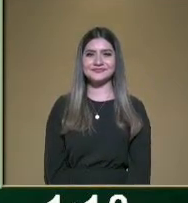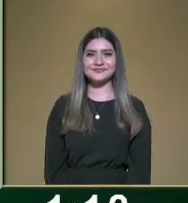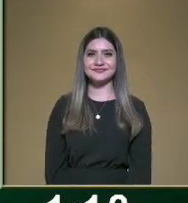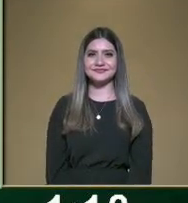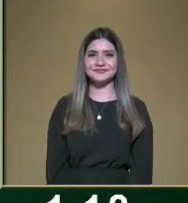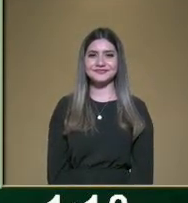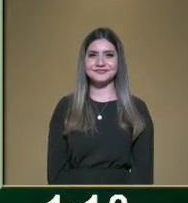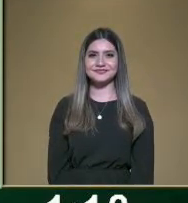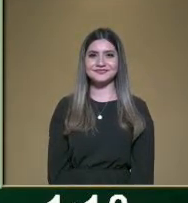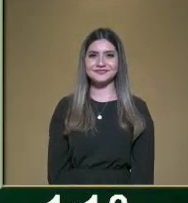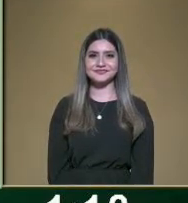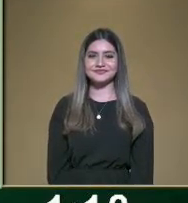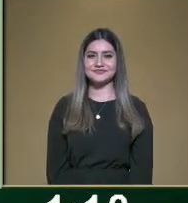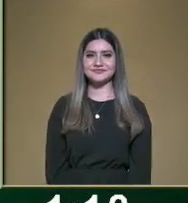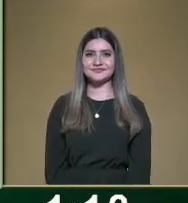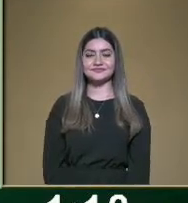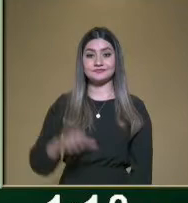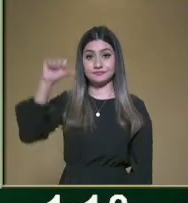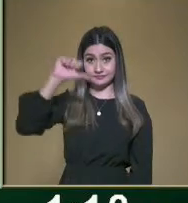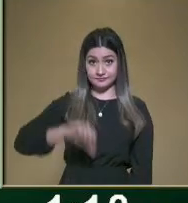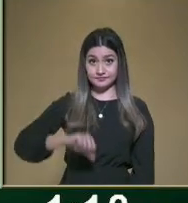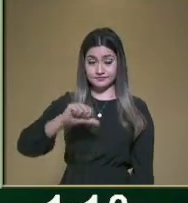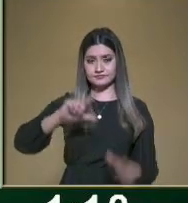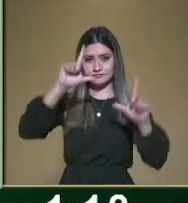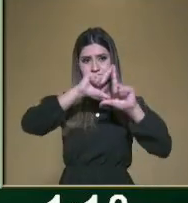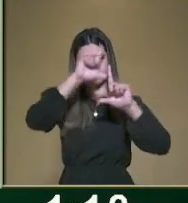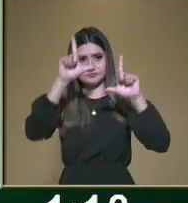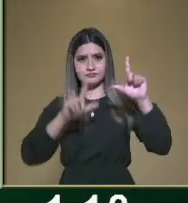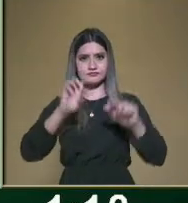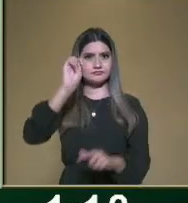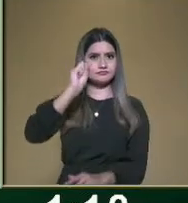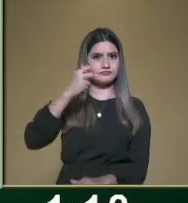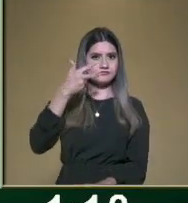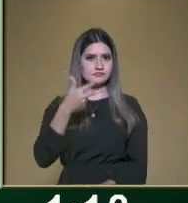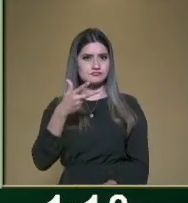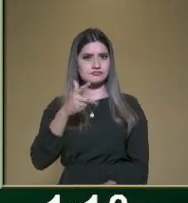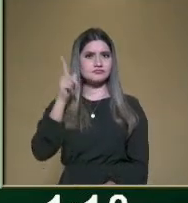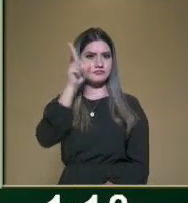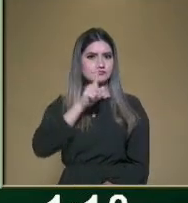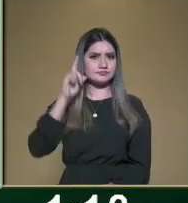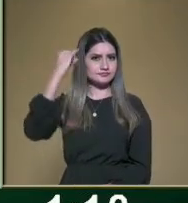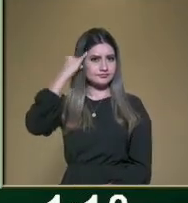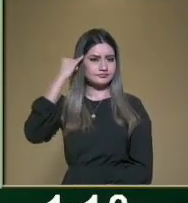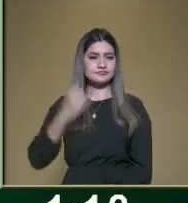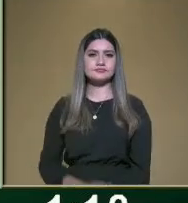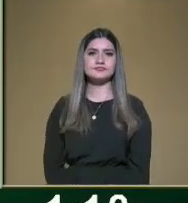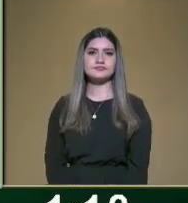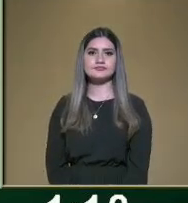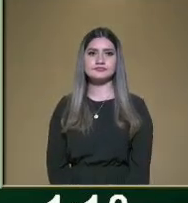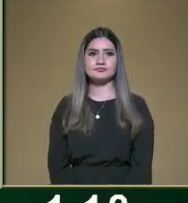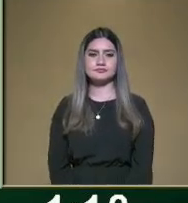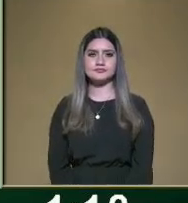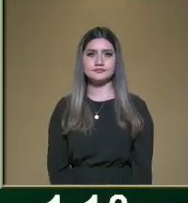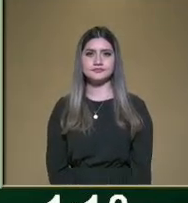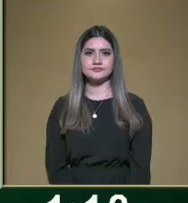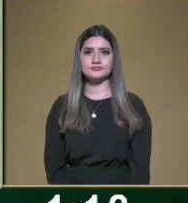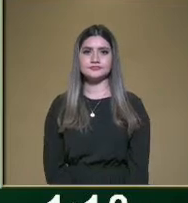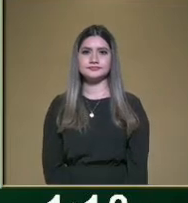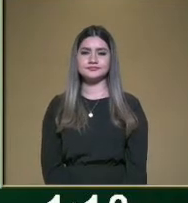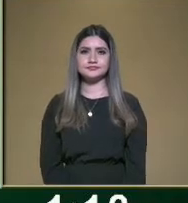o que contamos en nuestro país, ¿verdad? De las 68 culturas, lenguas que existen en nuestro país, son algunas, ¿verdad? Entonces,